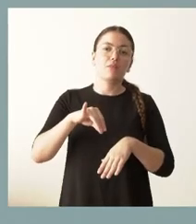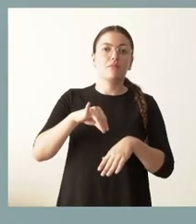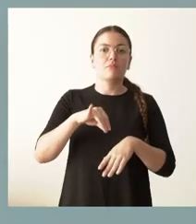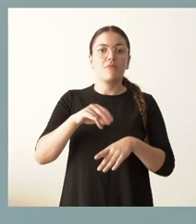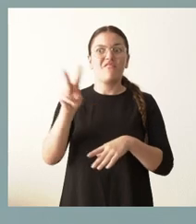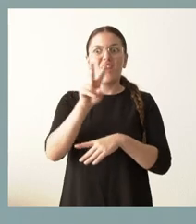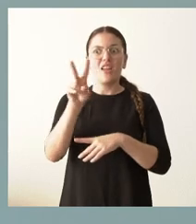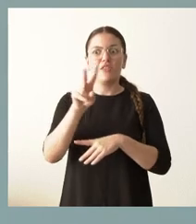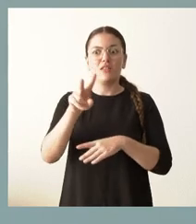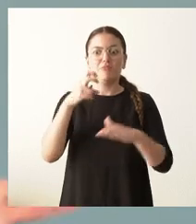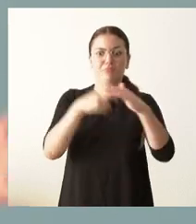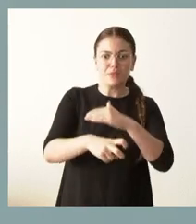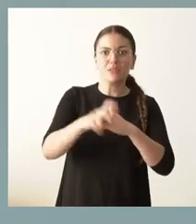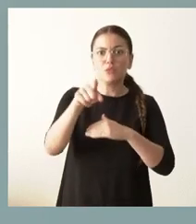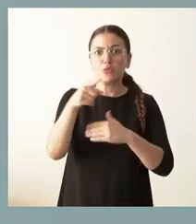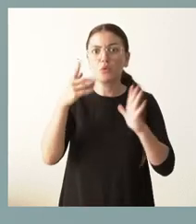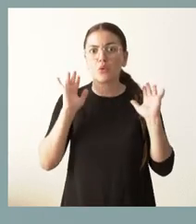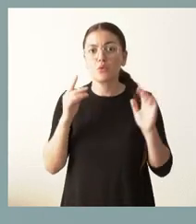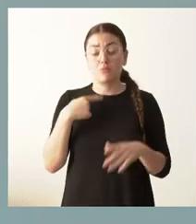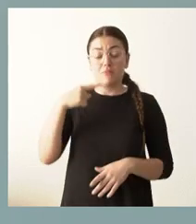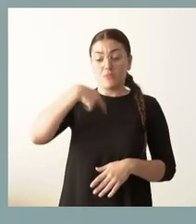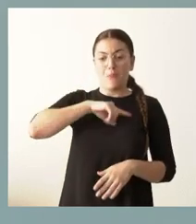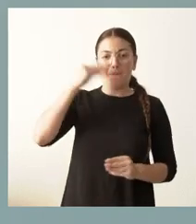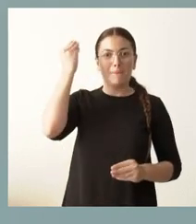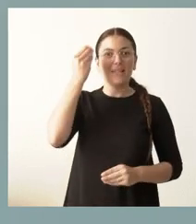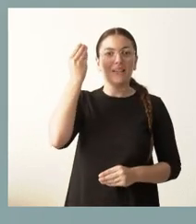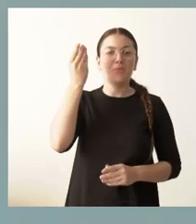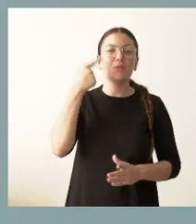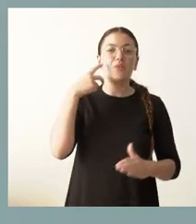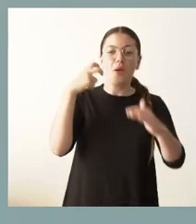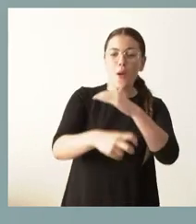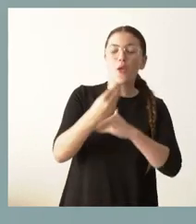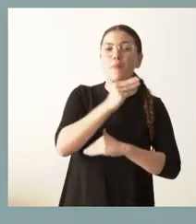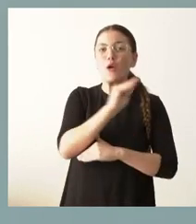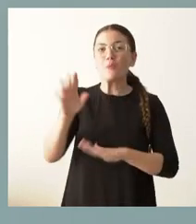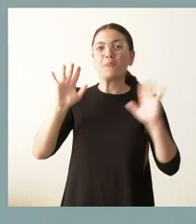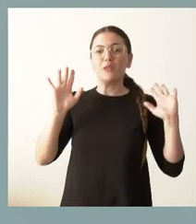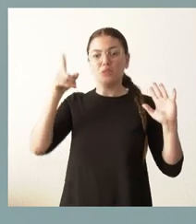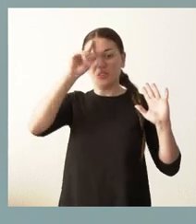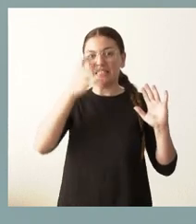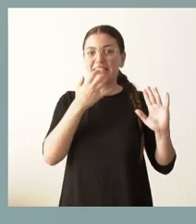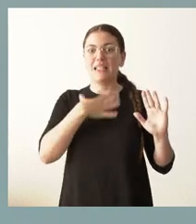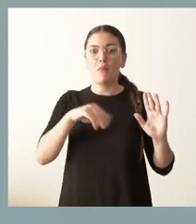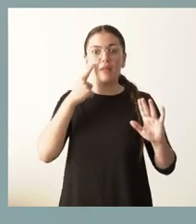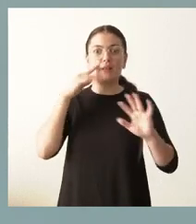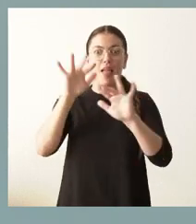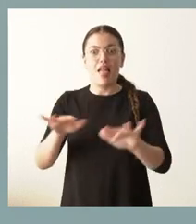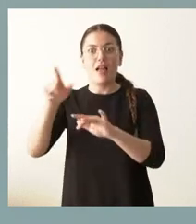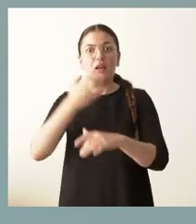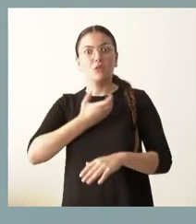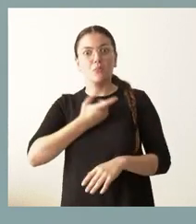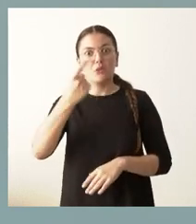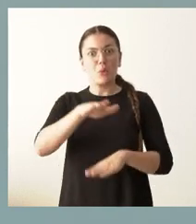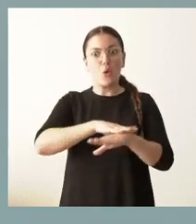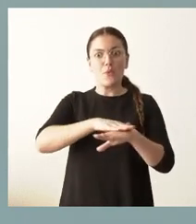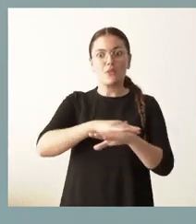nosotros pensamos que es lo mejor. No sé si tendremos capacidad para convencer al Ayuntamiento y al Gobierno de que nosotros pensamos que es